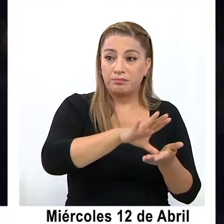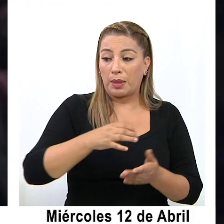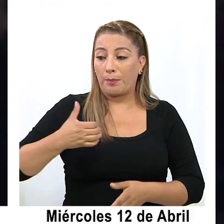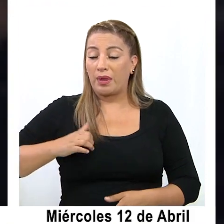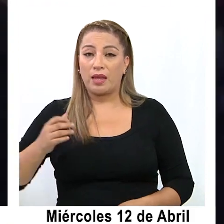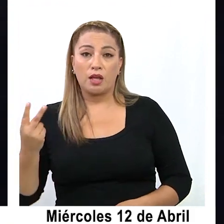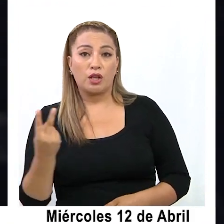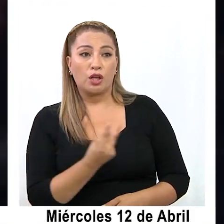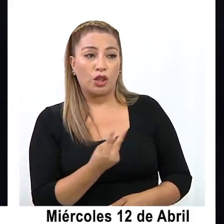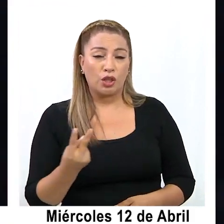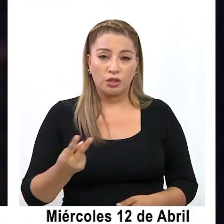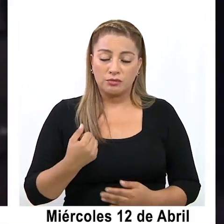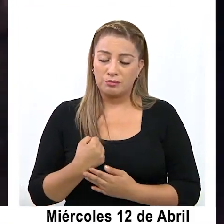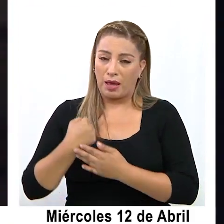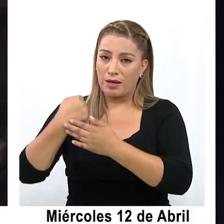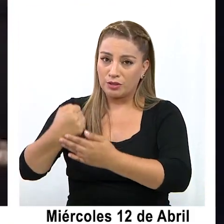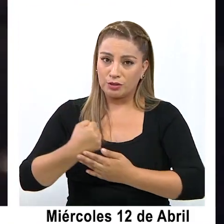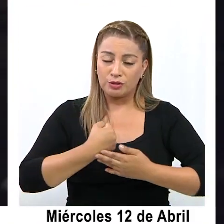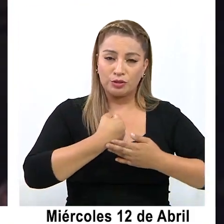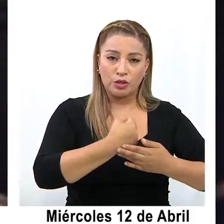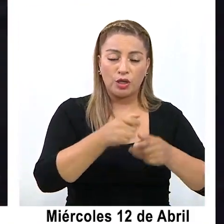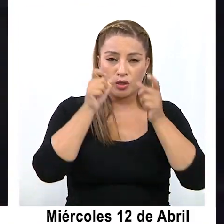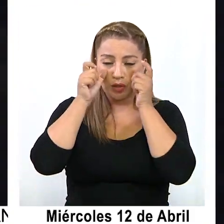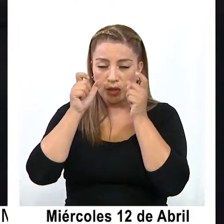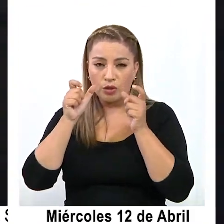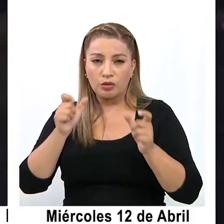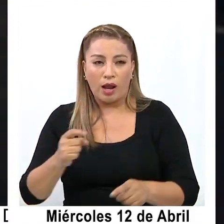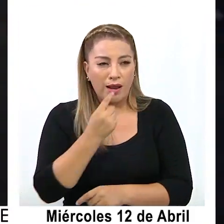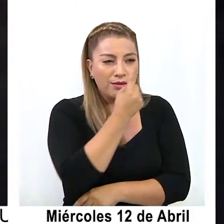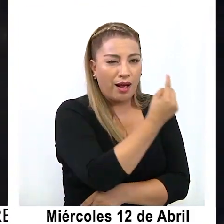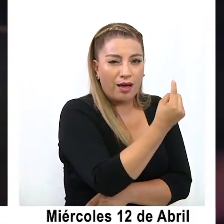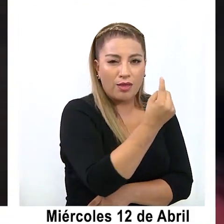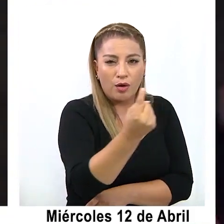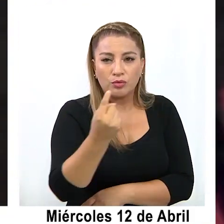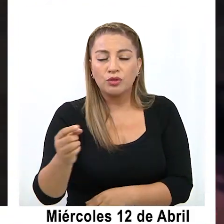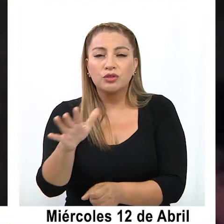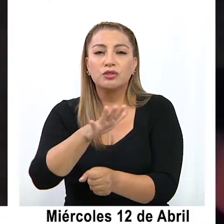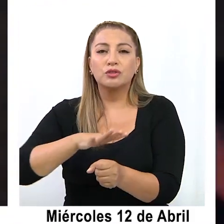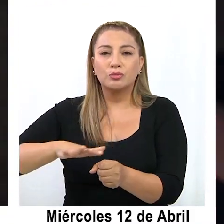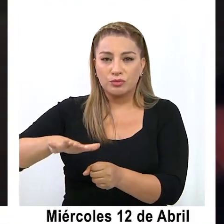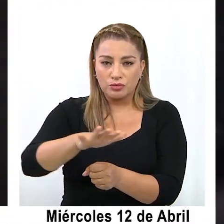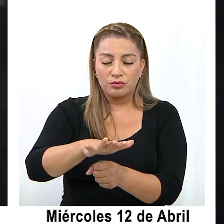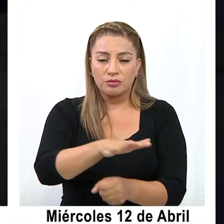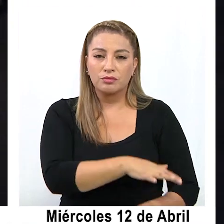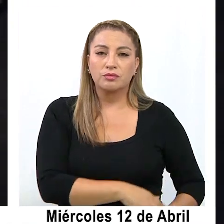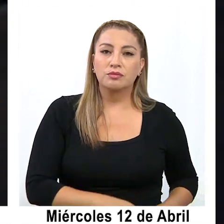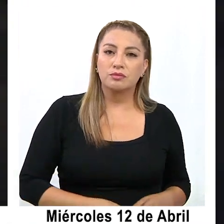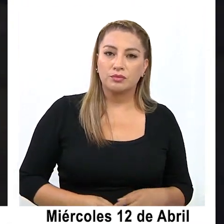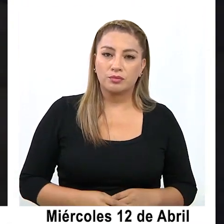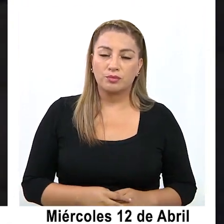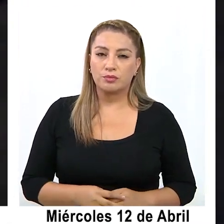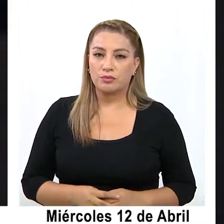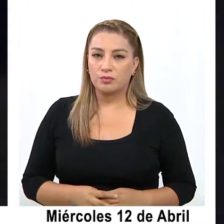las acciones necesarias para regularizar cada situación migratoria. ¡Gracias!